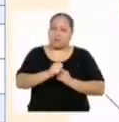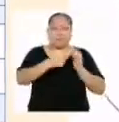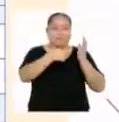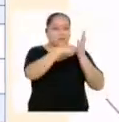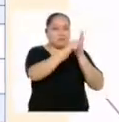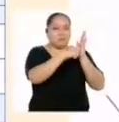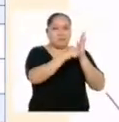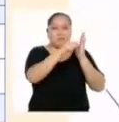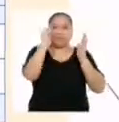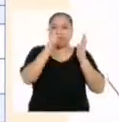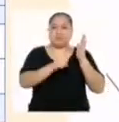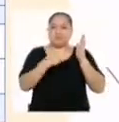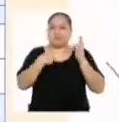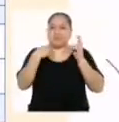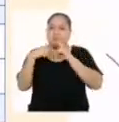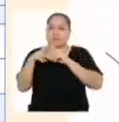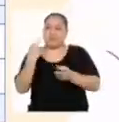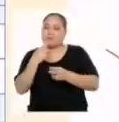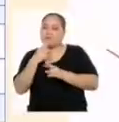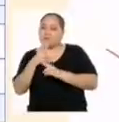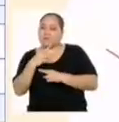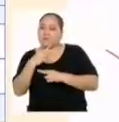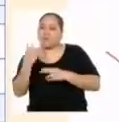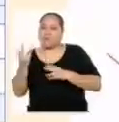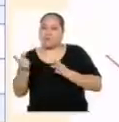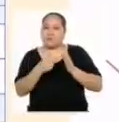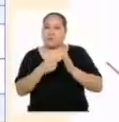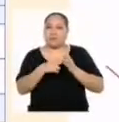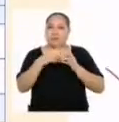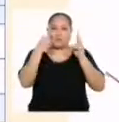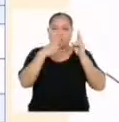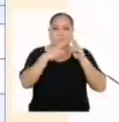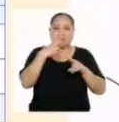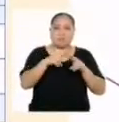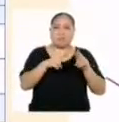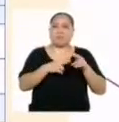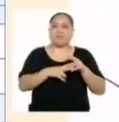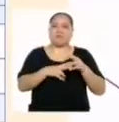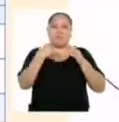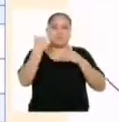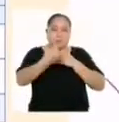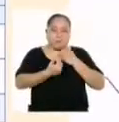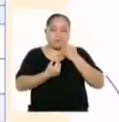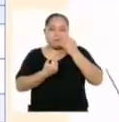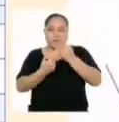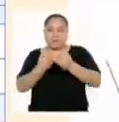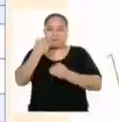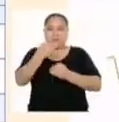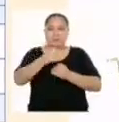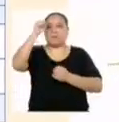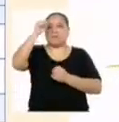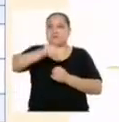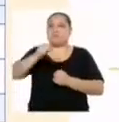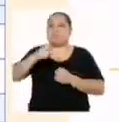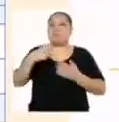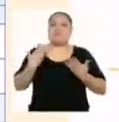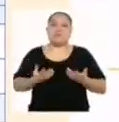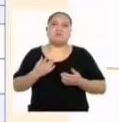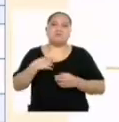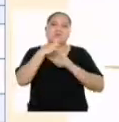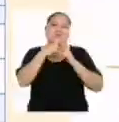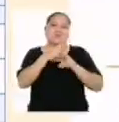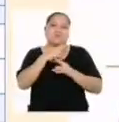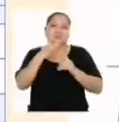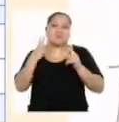que sí. Revisando los resultados que he obtenido, viendo las gráficas y todos los procesos que he hecho, veo que sí, que el